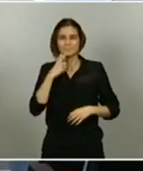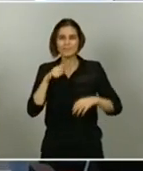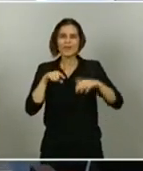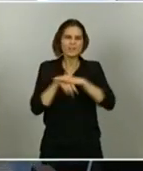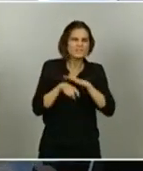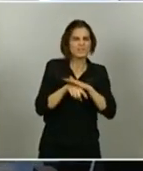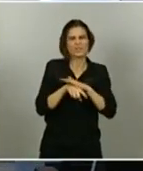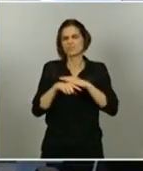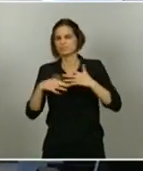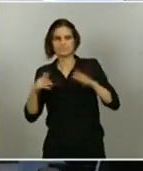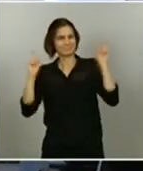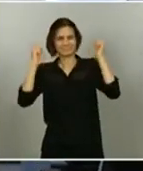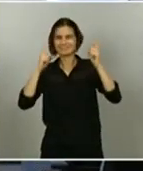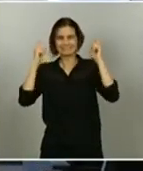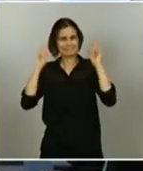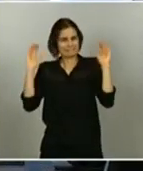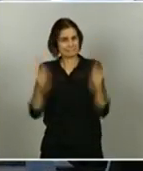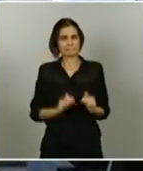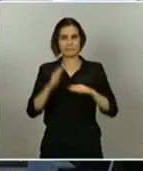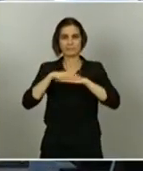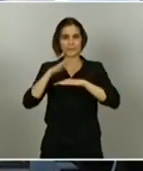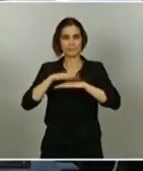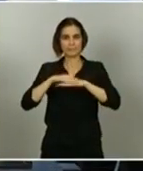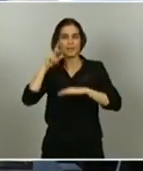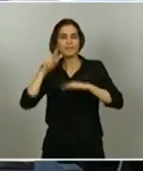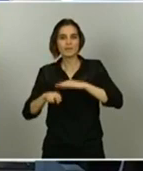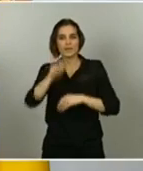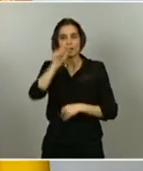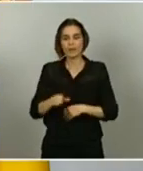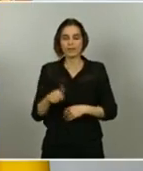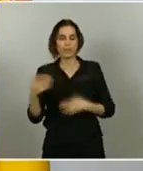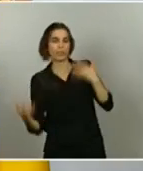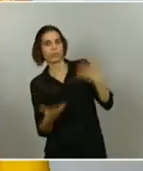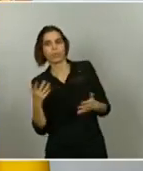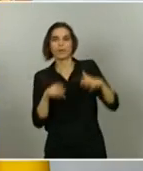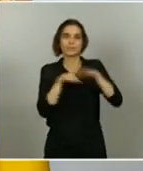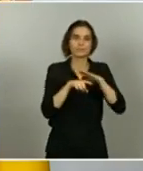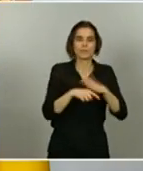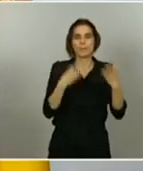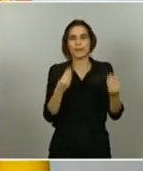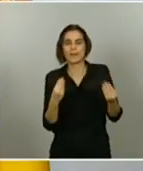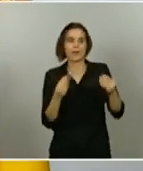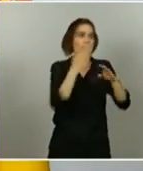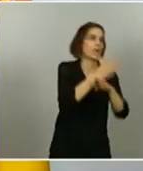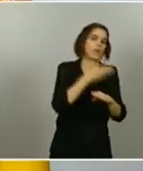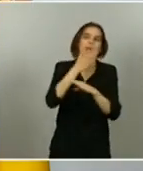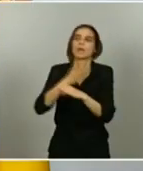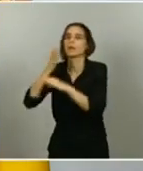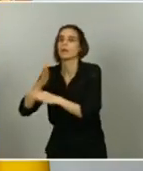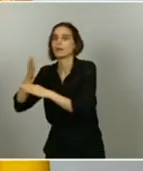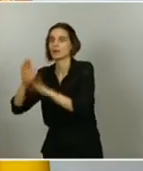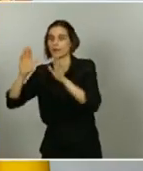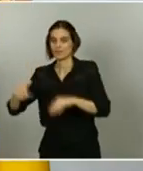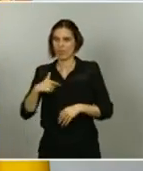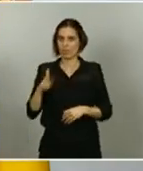solicitar esto, evitando que la gente se tenga que encontrar en un laberinto burocrático que en la práctica le pueda privar de un derecho que tiene